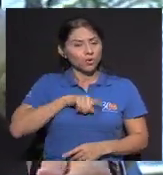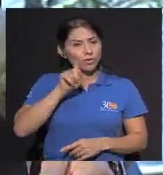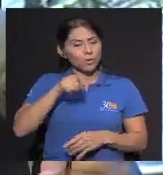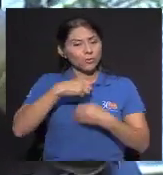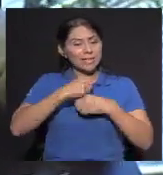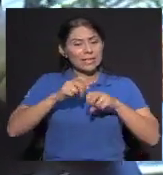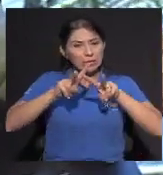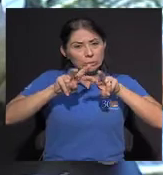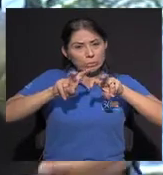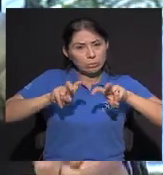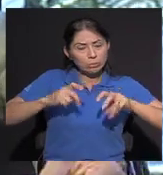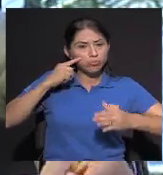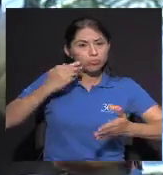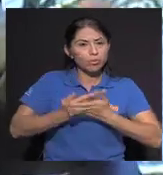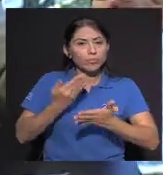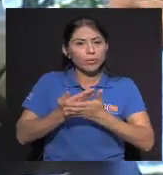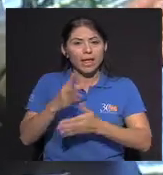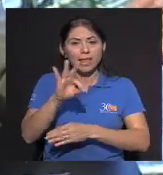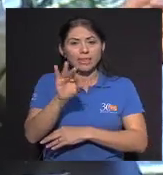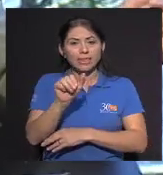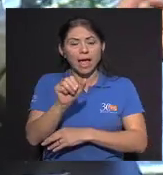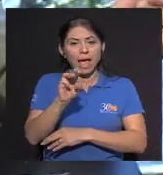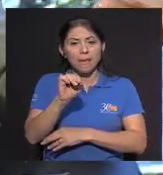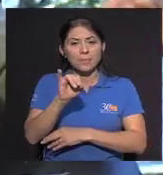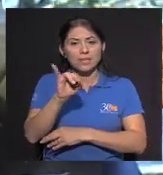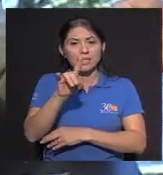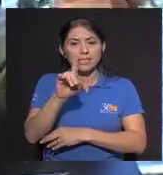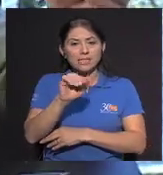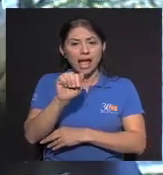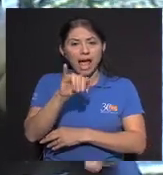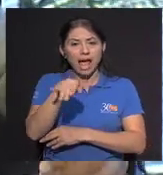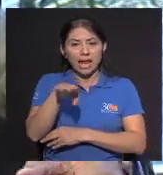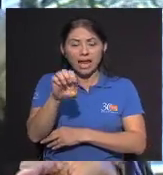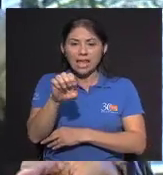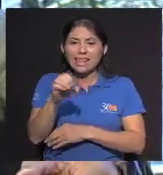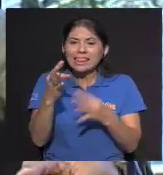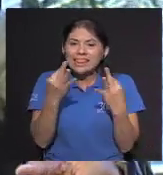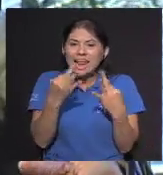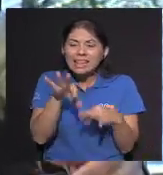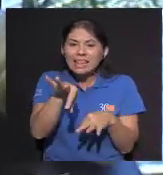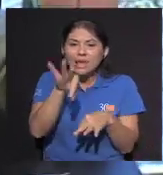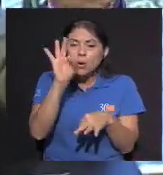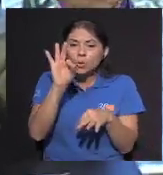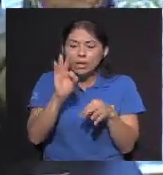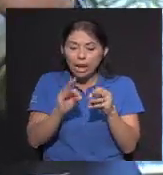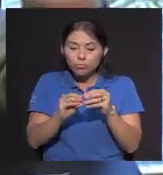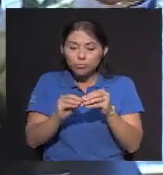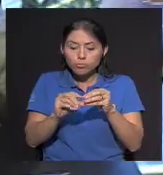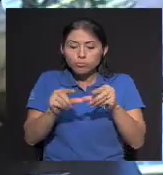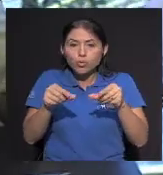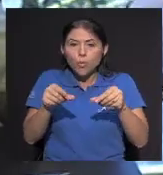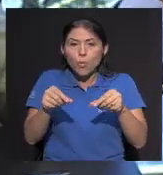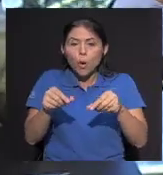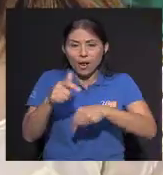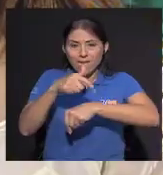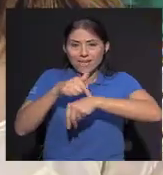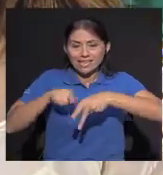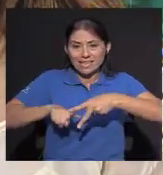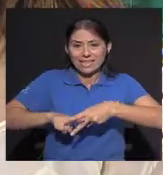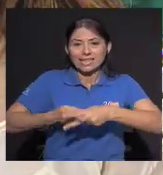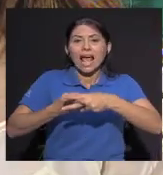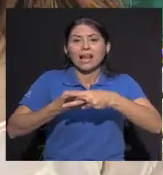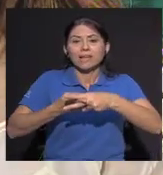Tamizajes Tratar de Encontrar Los tumores En las fases Iniciales